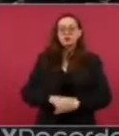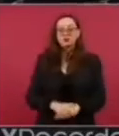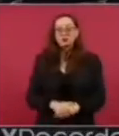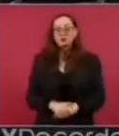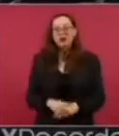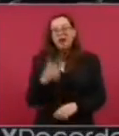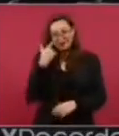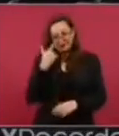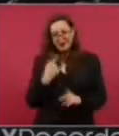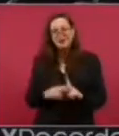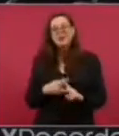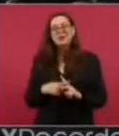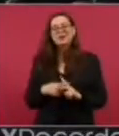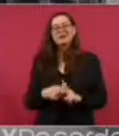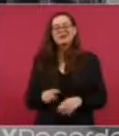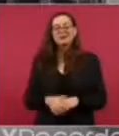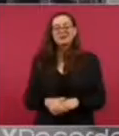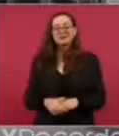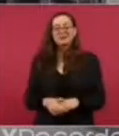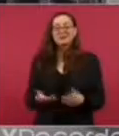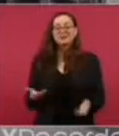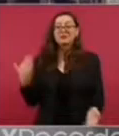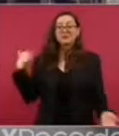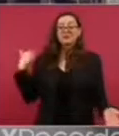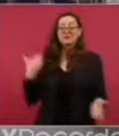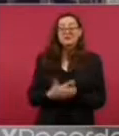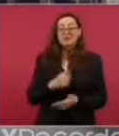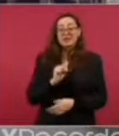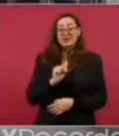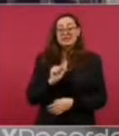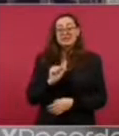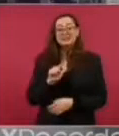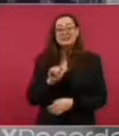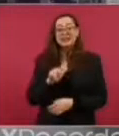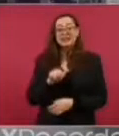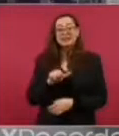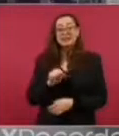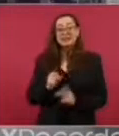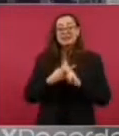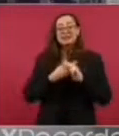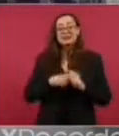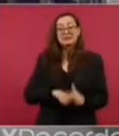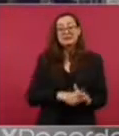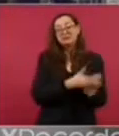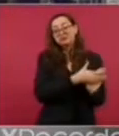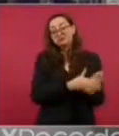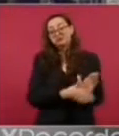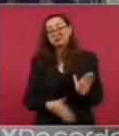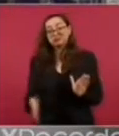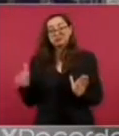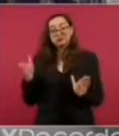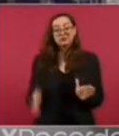A ver, vamos a sacar la cuenta. De Salinas para acá, ¿cuánto es? 95, ¿cuánto es del 95?